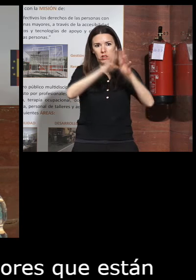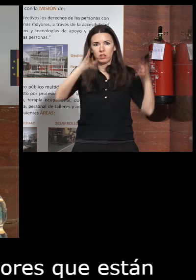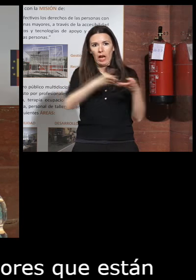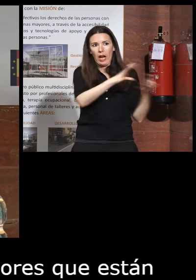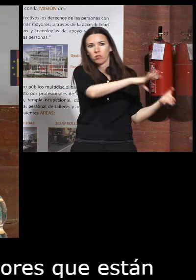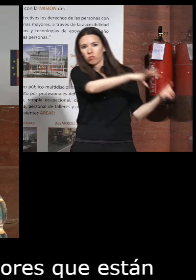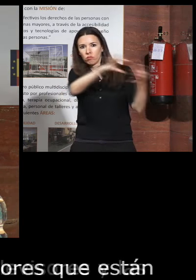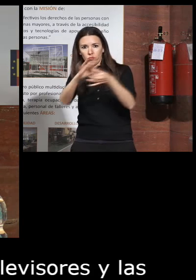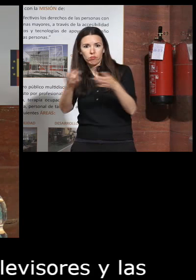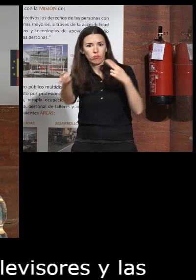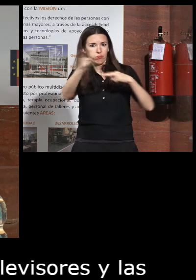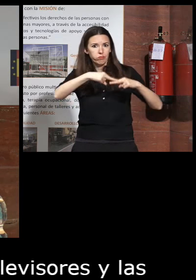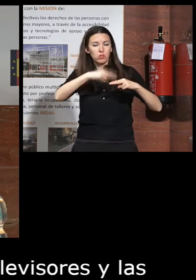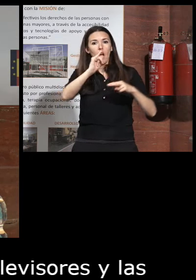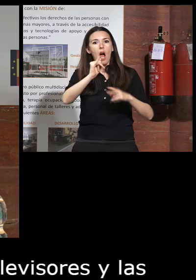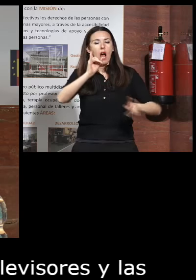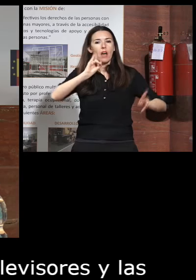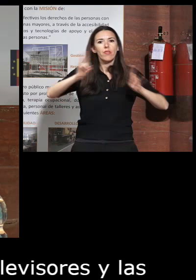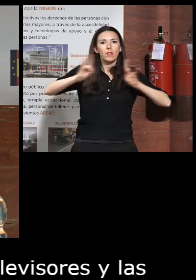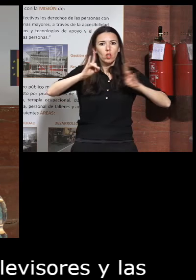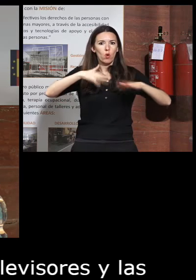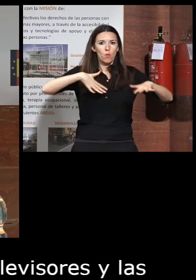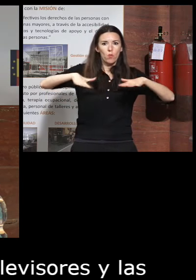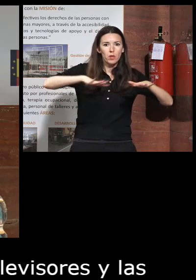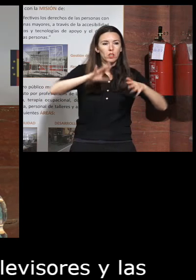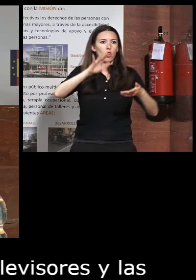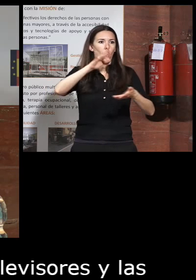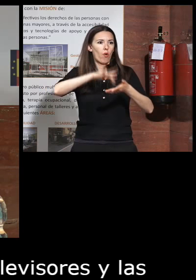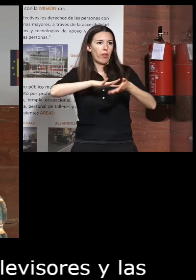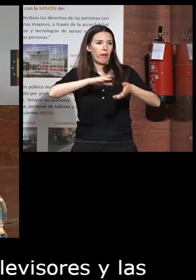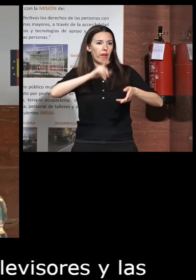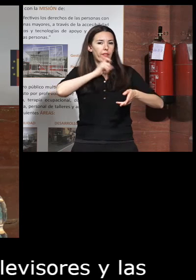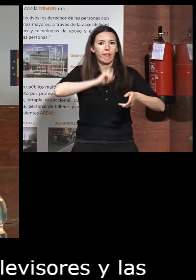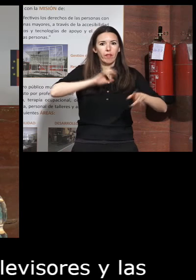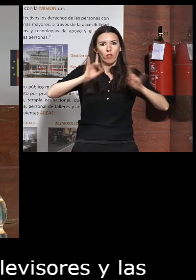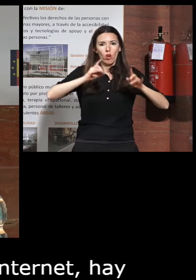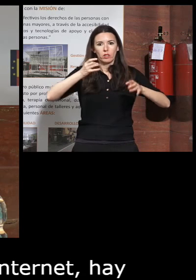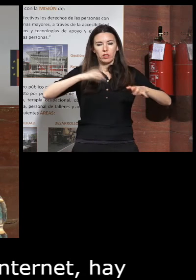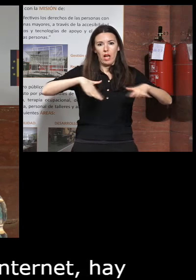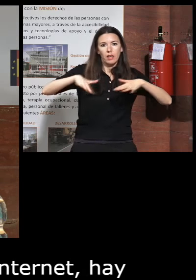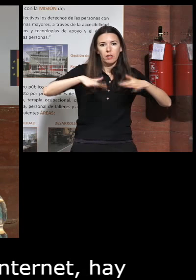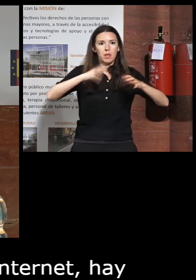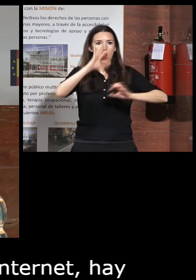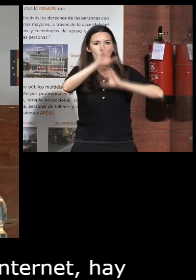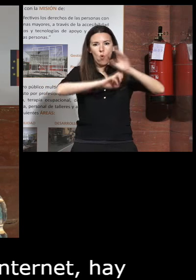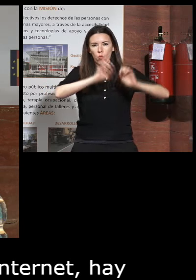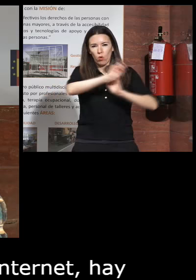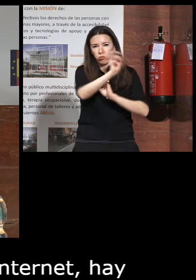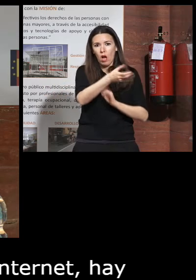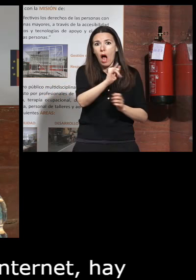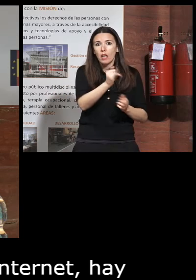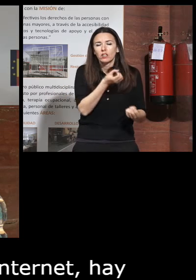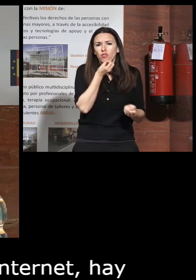hay detectores de movimiento detectores de inactividad de humo o sea mucha